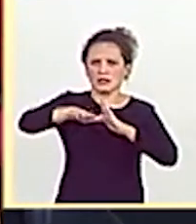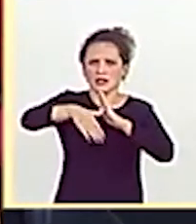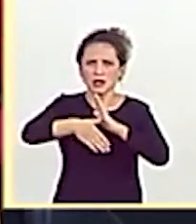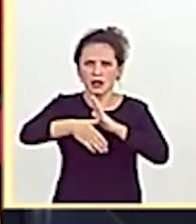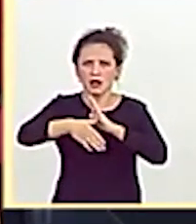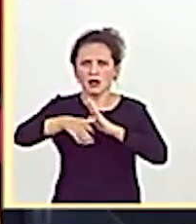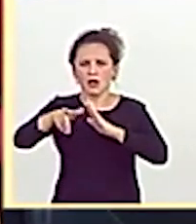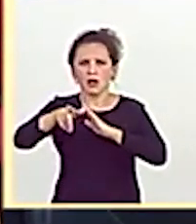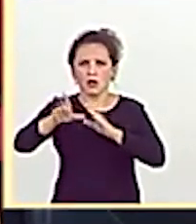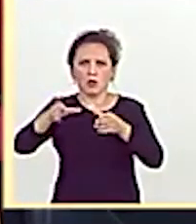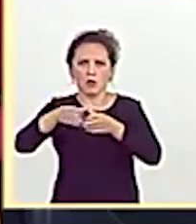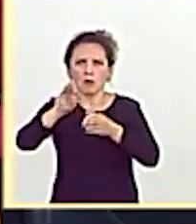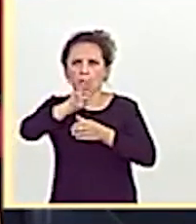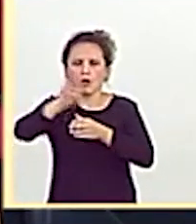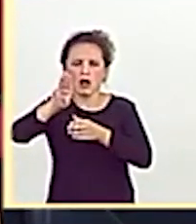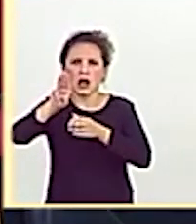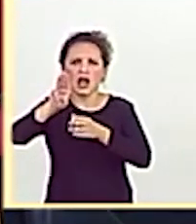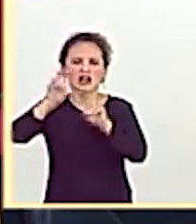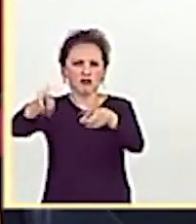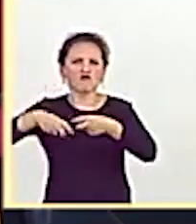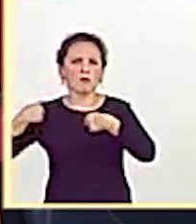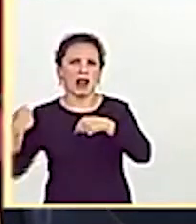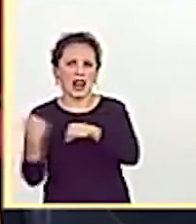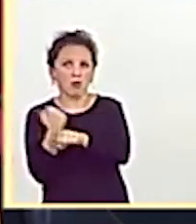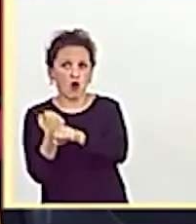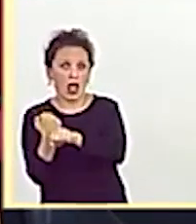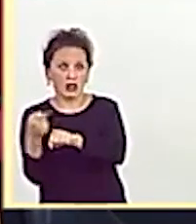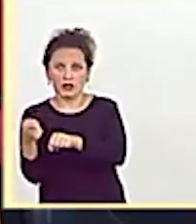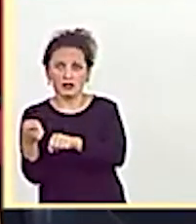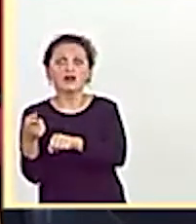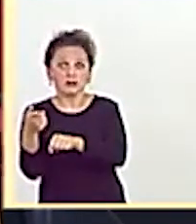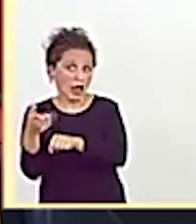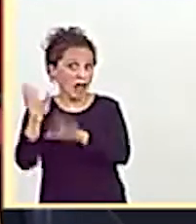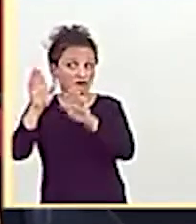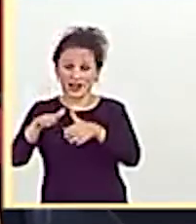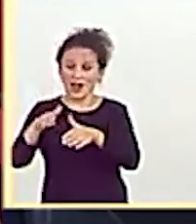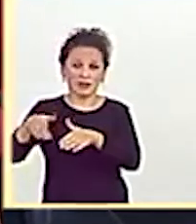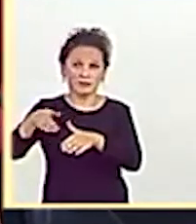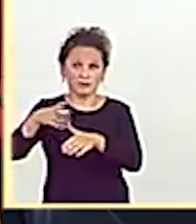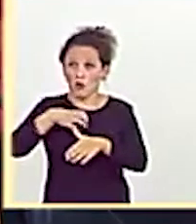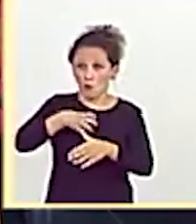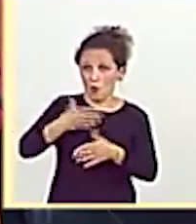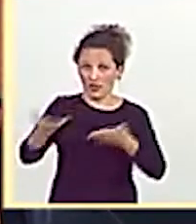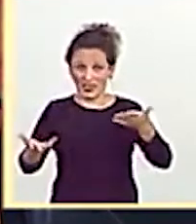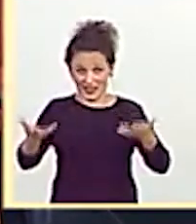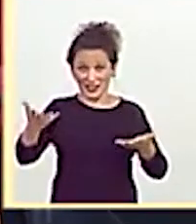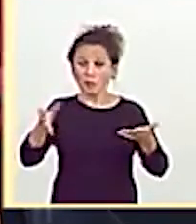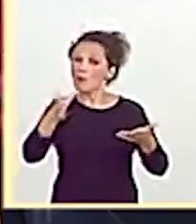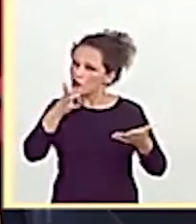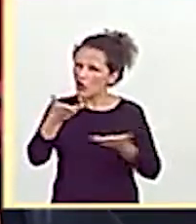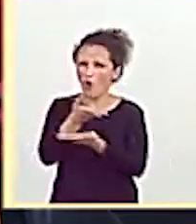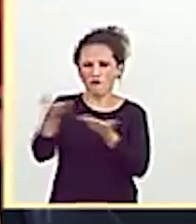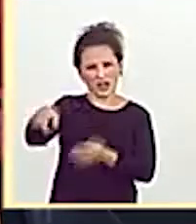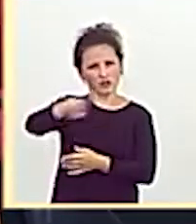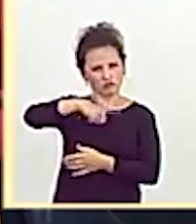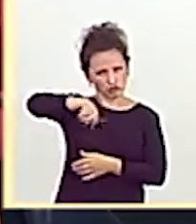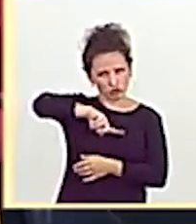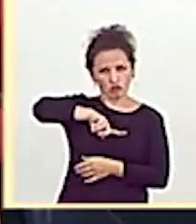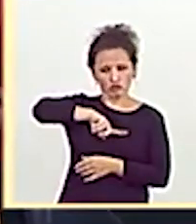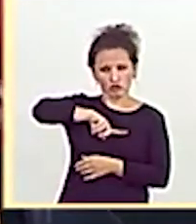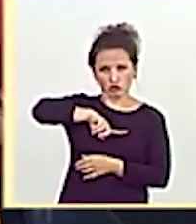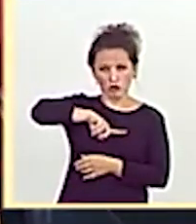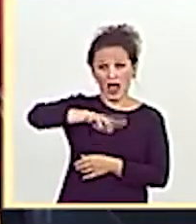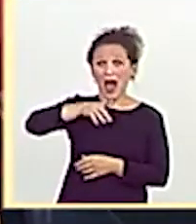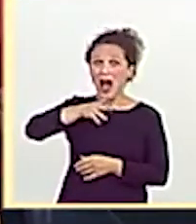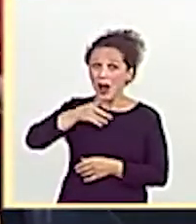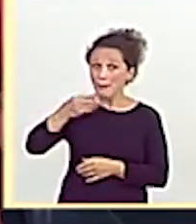sustanció la reforma laboral Sin duda no se podría producir lo que el Partido Popular hizo Por tanto, confíen nosotros y créanos justo ahora mismo cuando